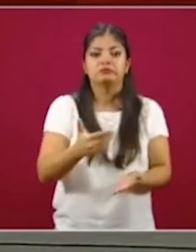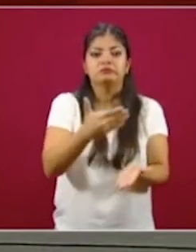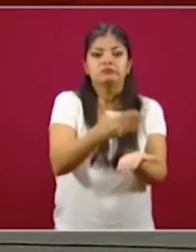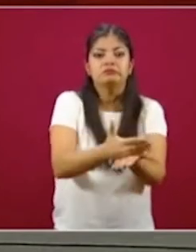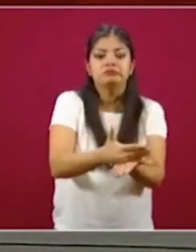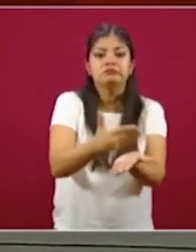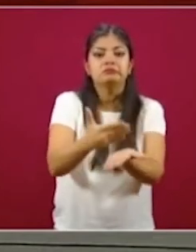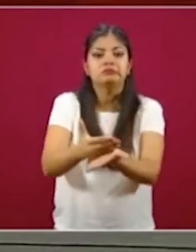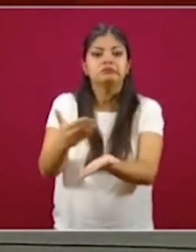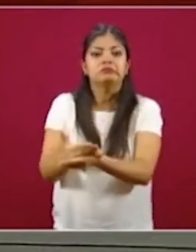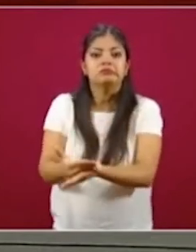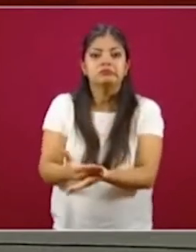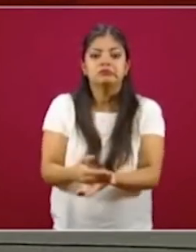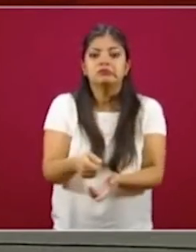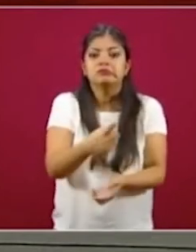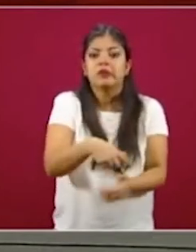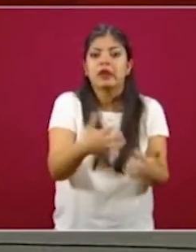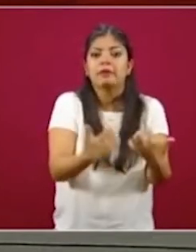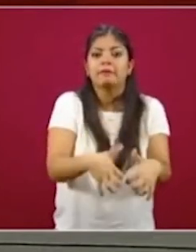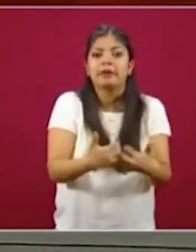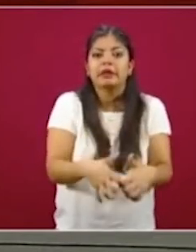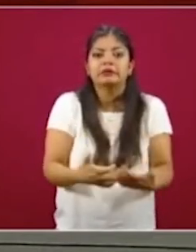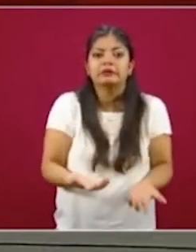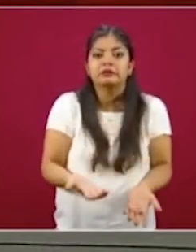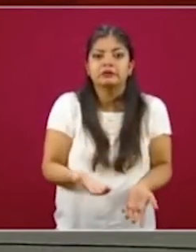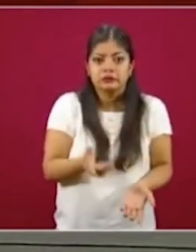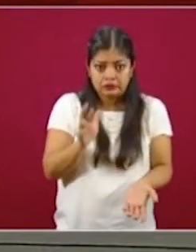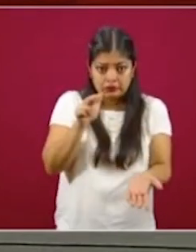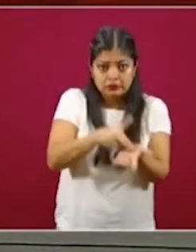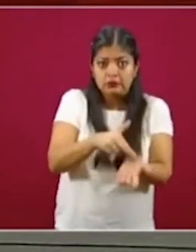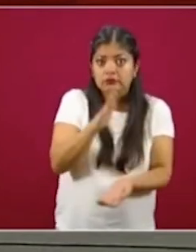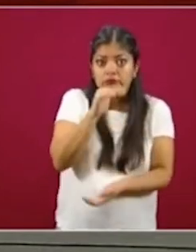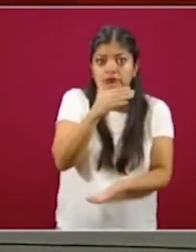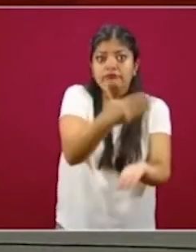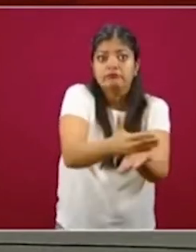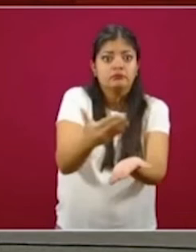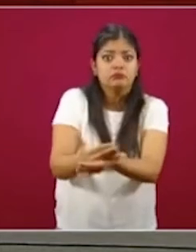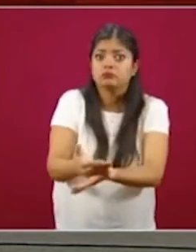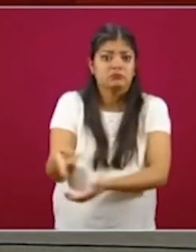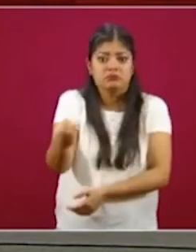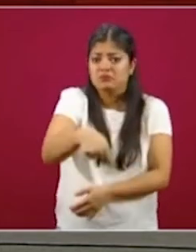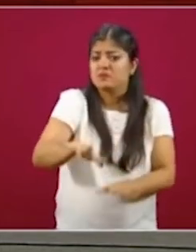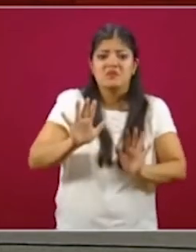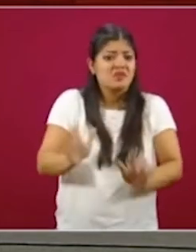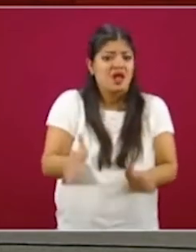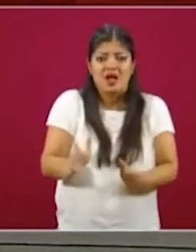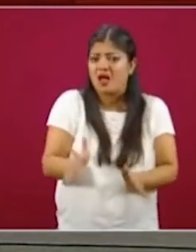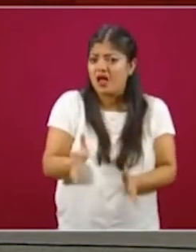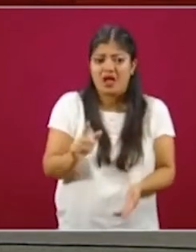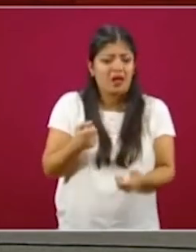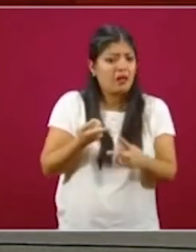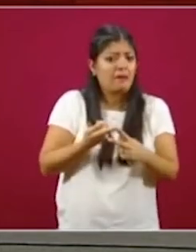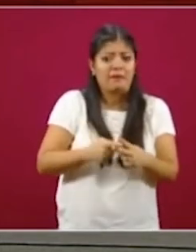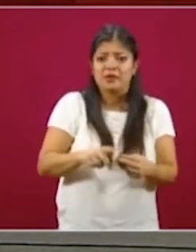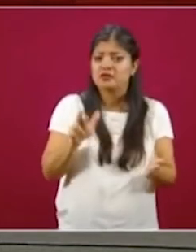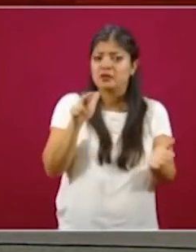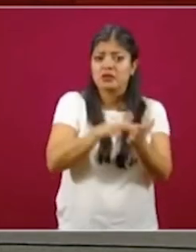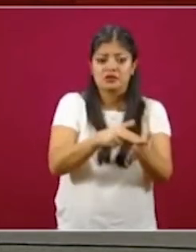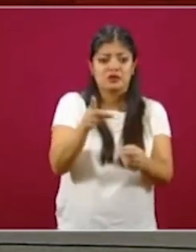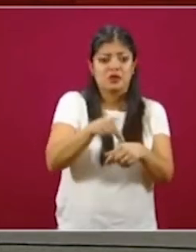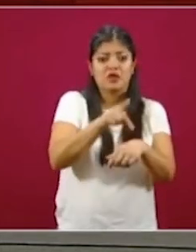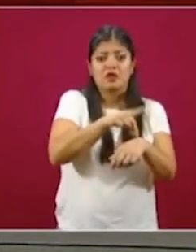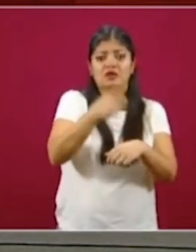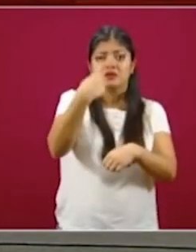micros y pequeños empresarios para poder registrar sus marcas? No, ellos empezaron ya el registro de sus marcas. Desde la semana